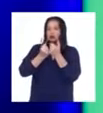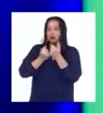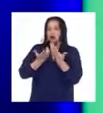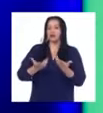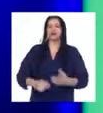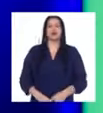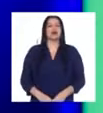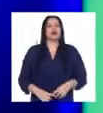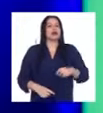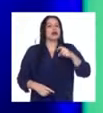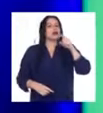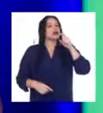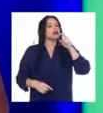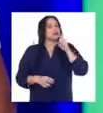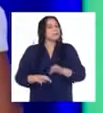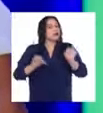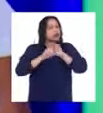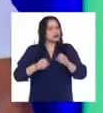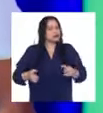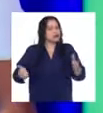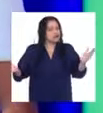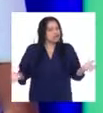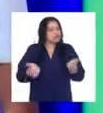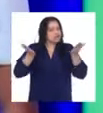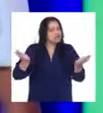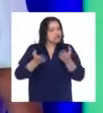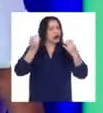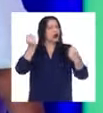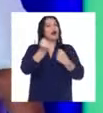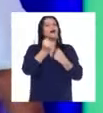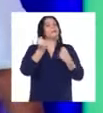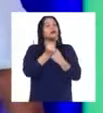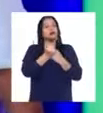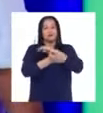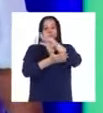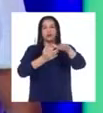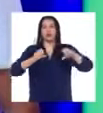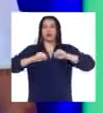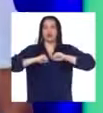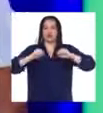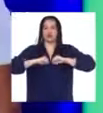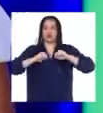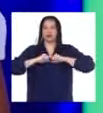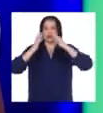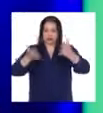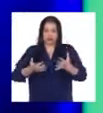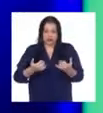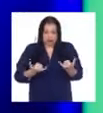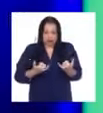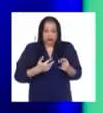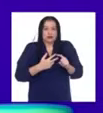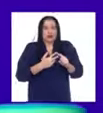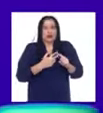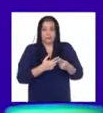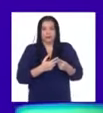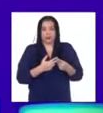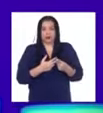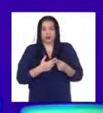impulsar el apoyo a los deportistas que recién se están iniciando.